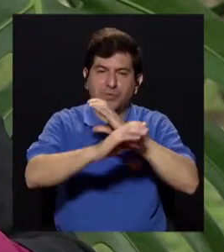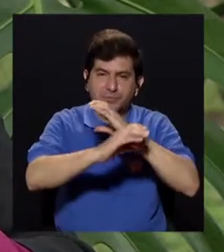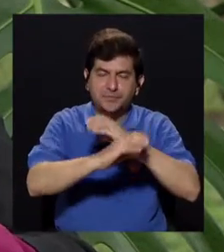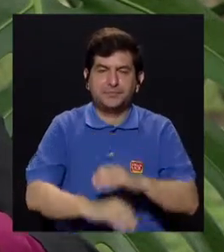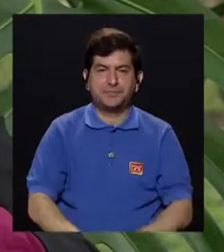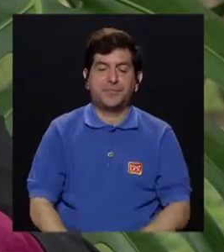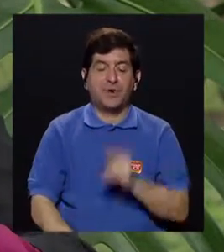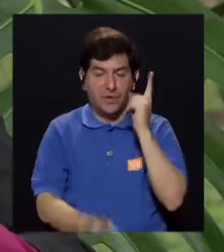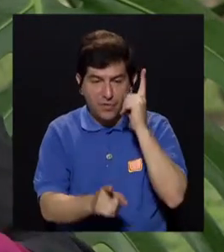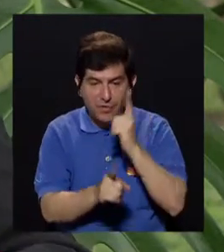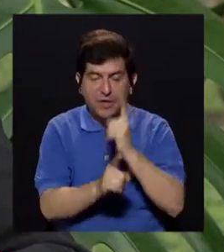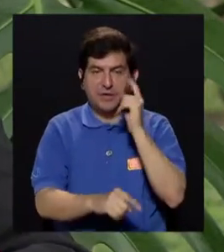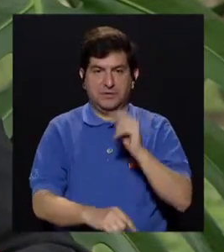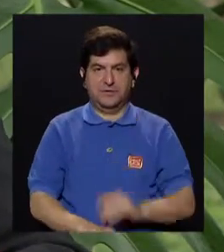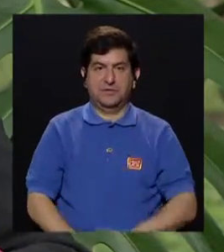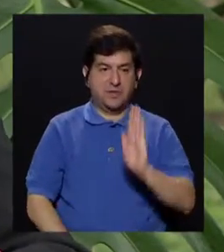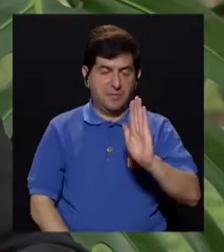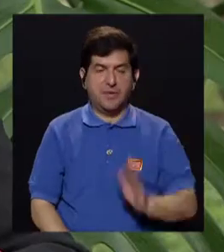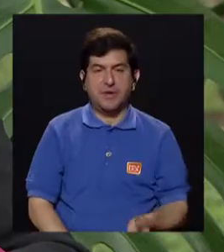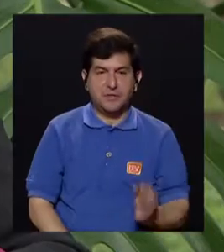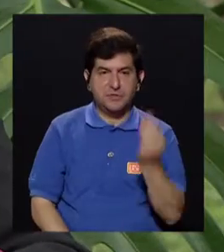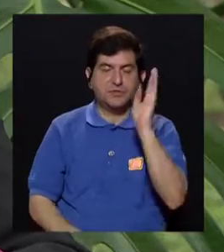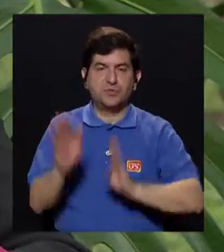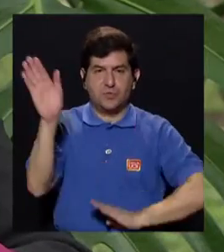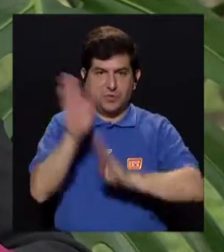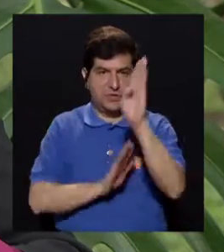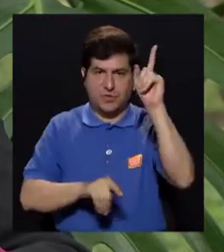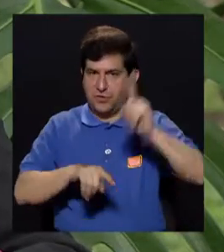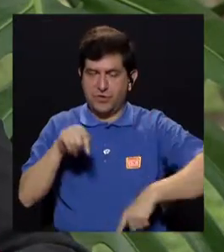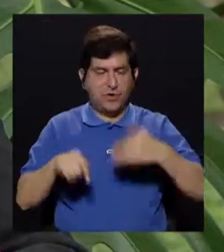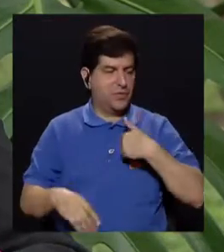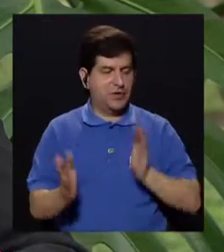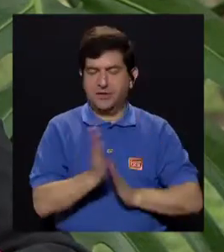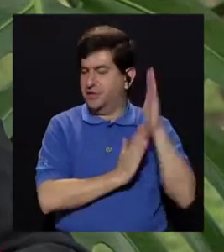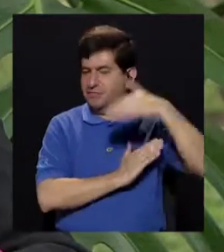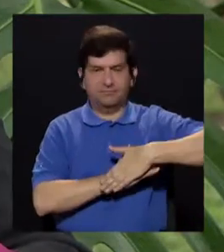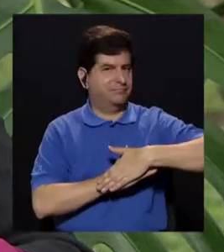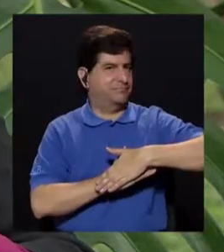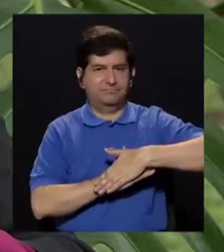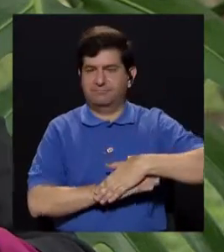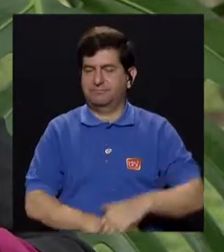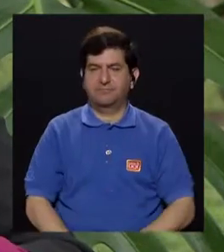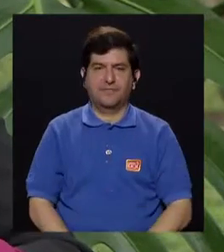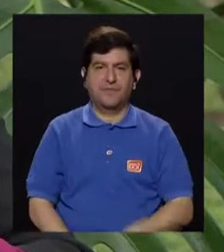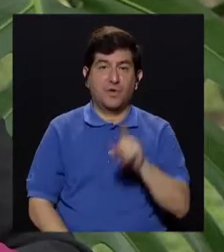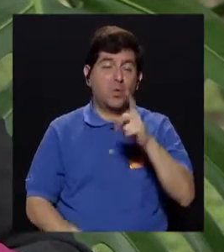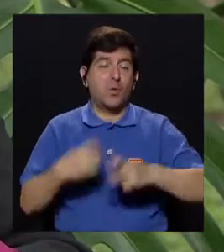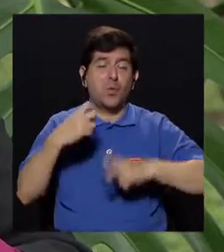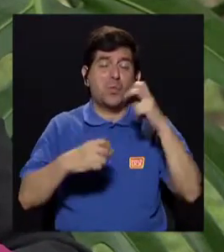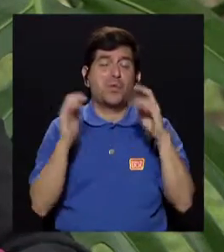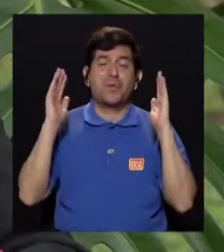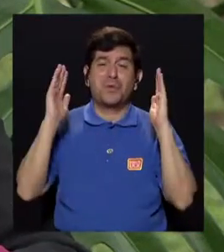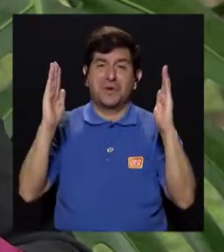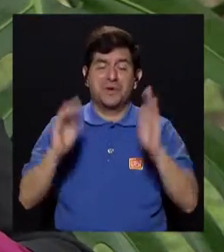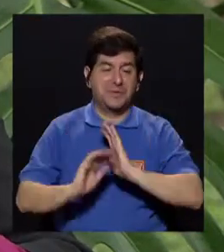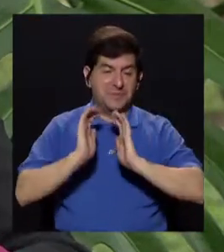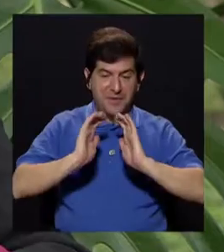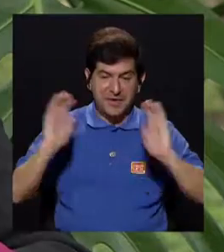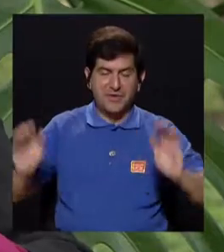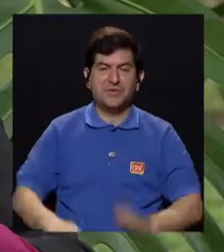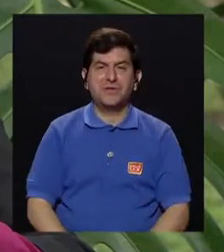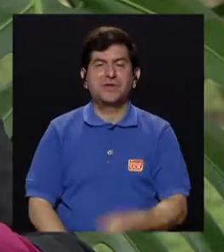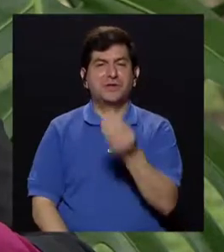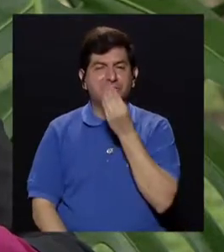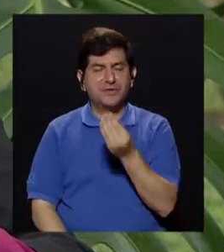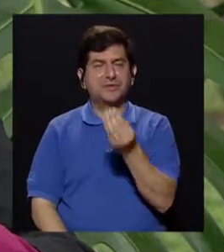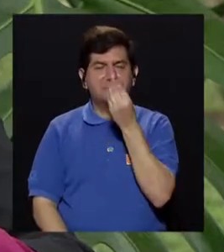moderada, o sea, tiene que ser adecuada para su crecimiento y desarrollo. No pueden haber excesos. Uno de los mayores problemas cuando los niños